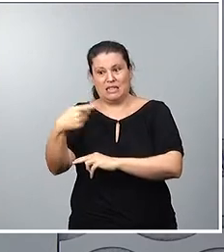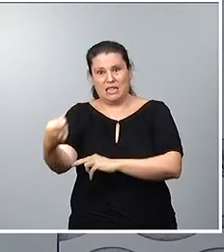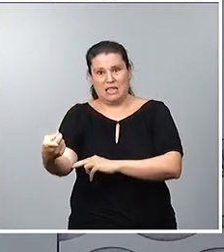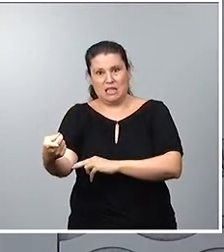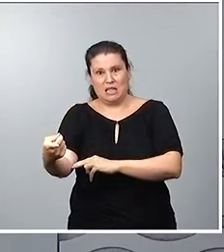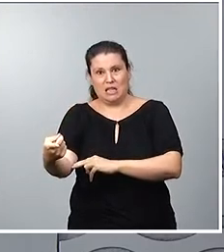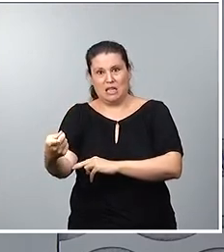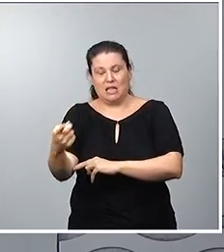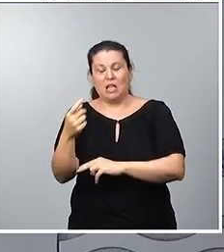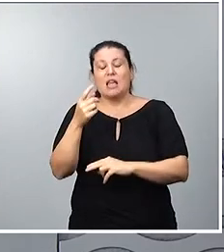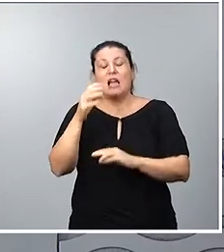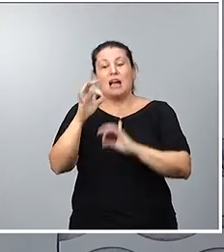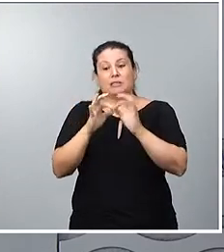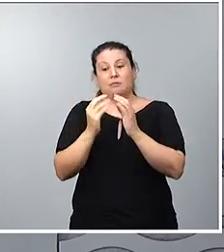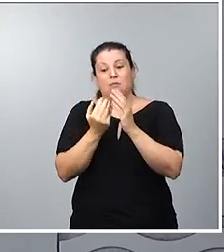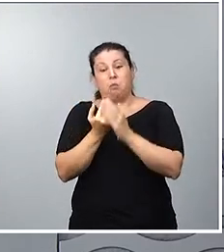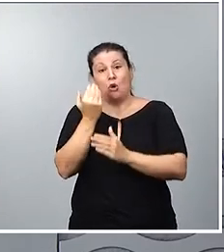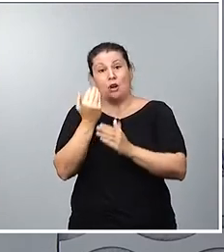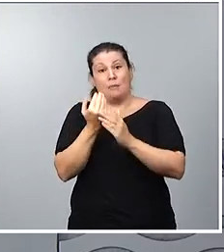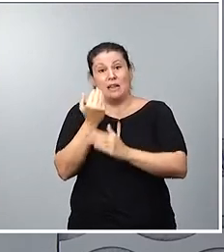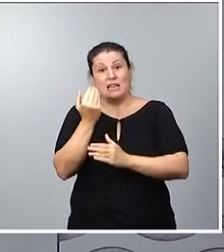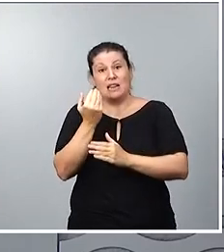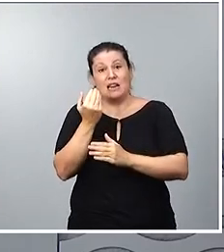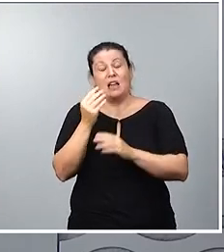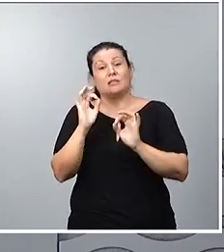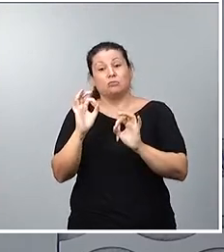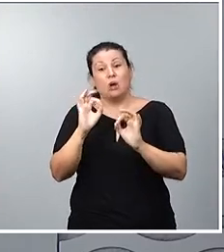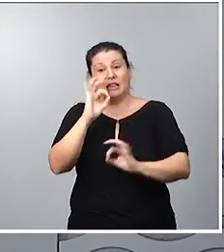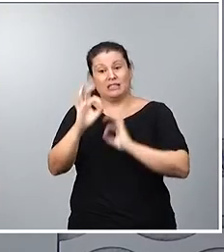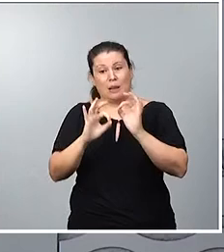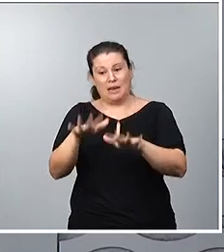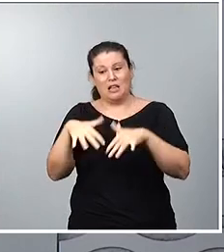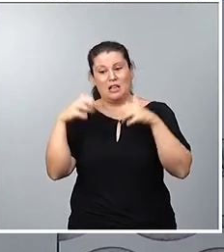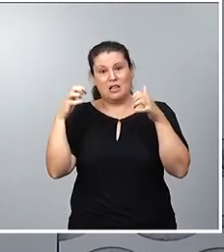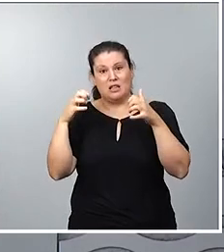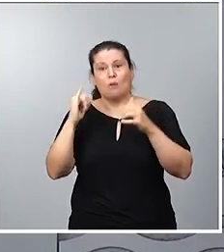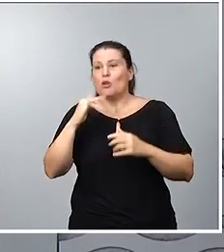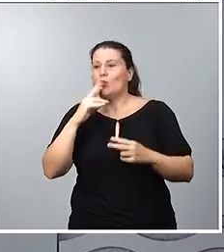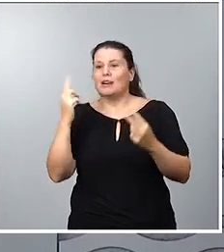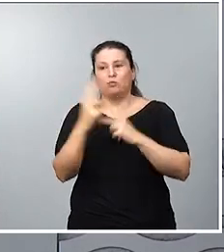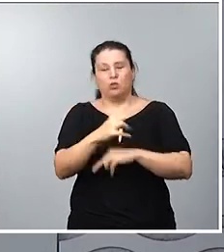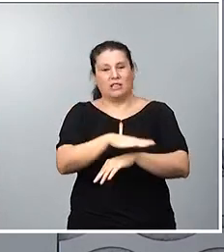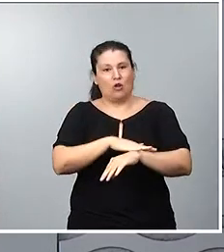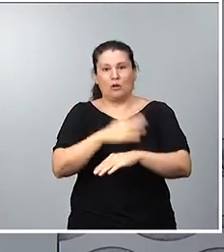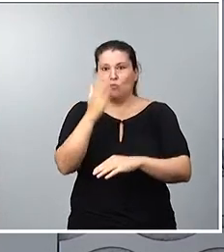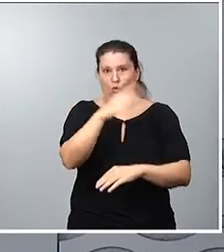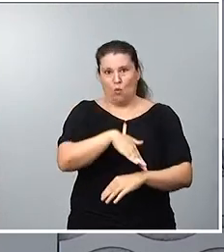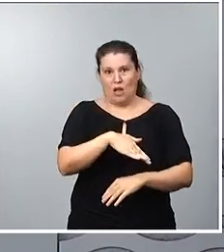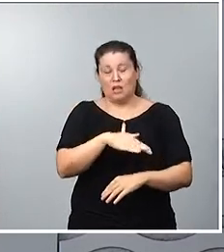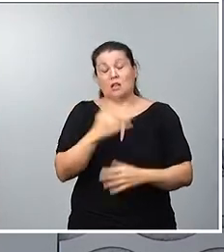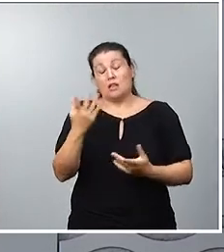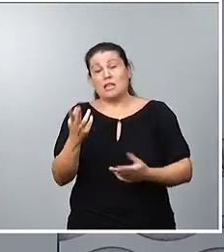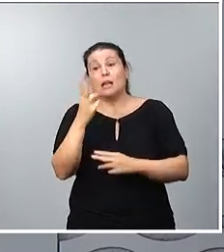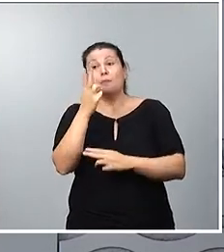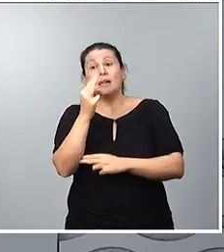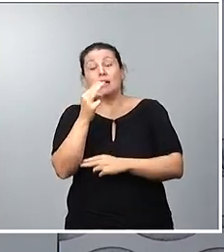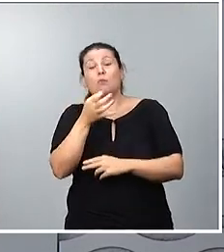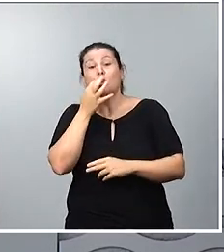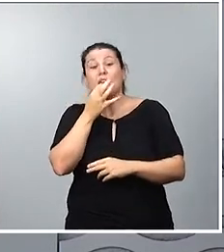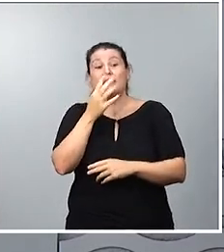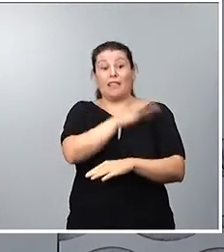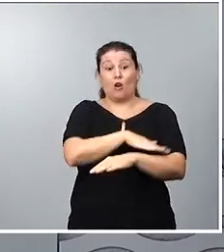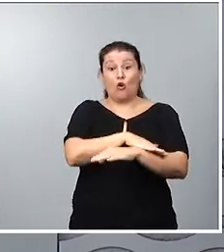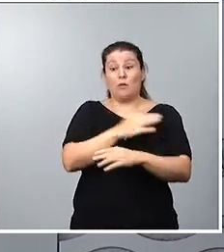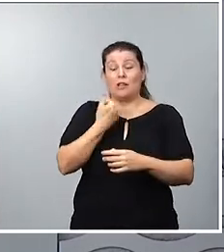Resulta que el viernes por la mañana se celebra esa asamblea y no hay una respuesta. Y el viernes por la tarde el gobierno